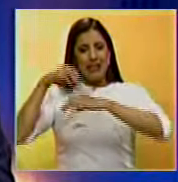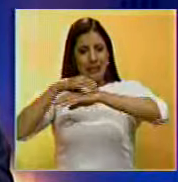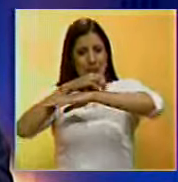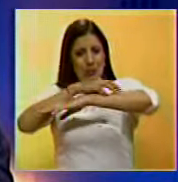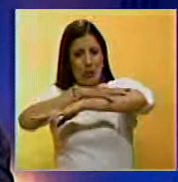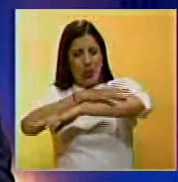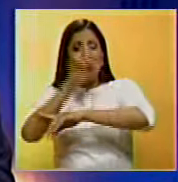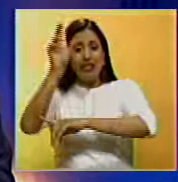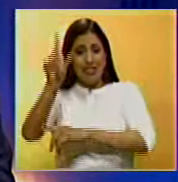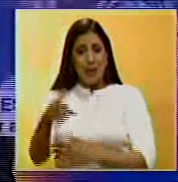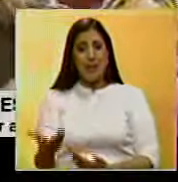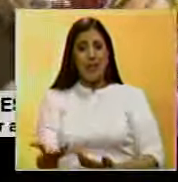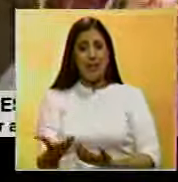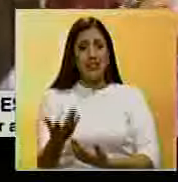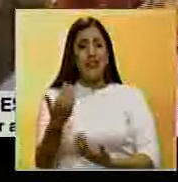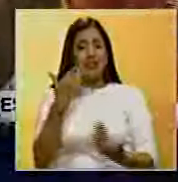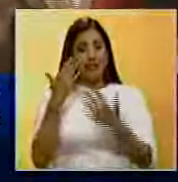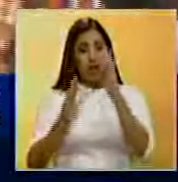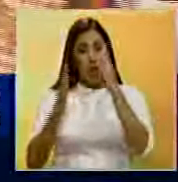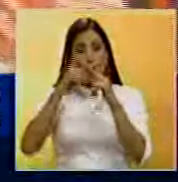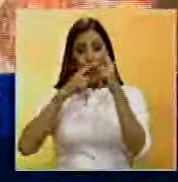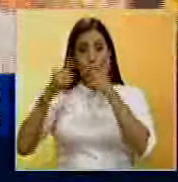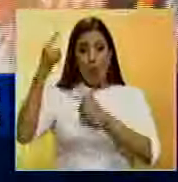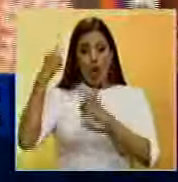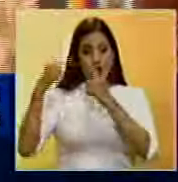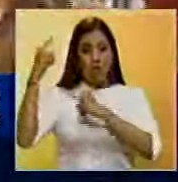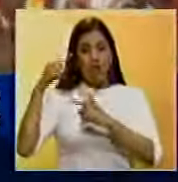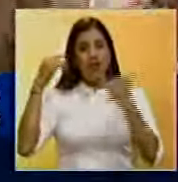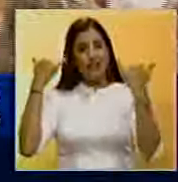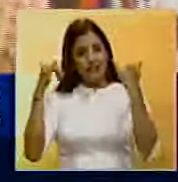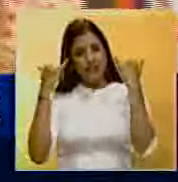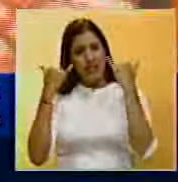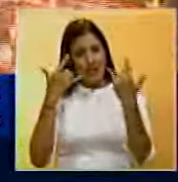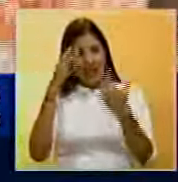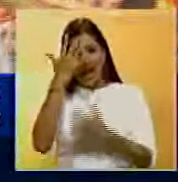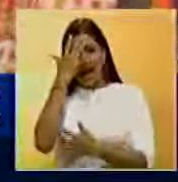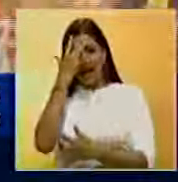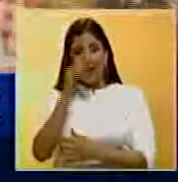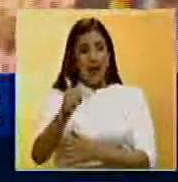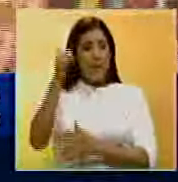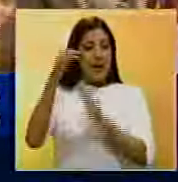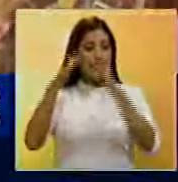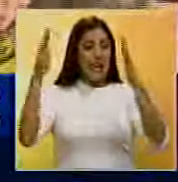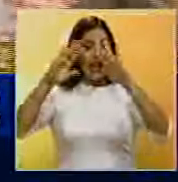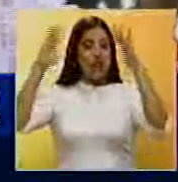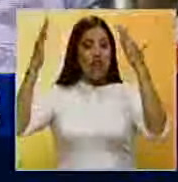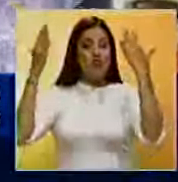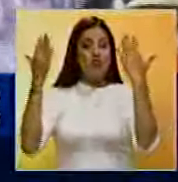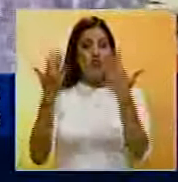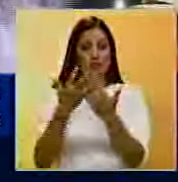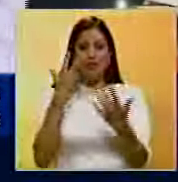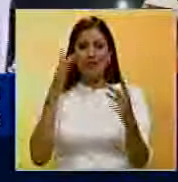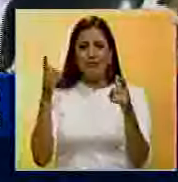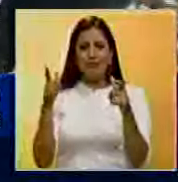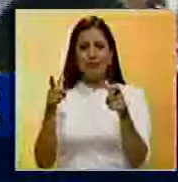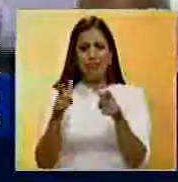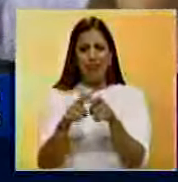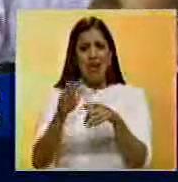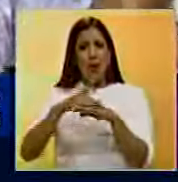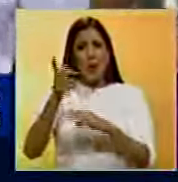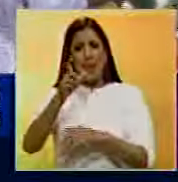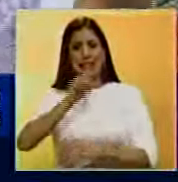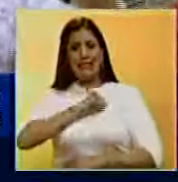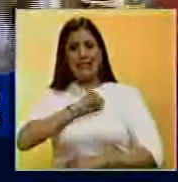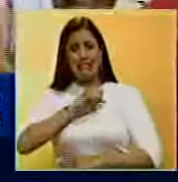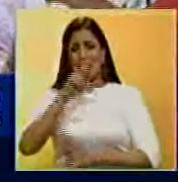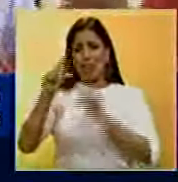Zika en el país. En comparación a años anteriores, la celebración de carnaval más grande del mundo se ha visto afectada por el temor